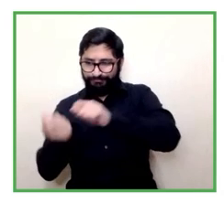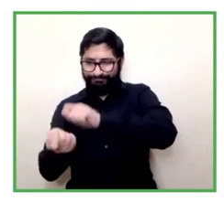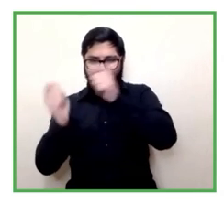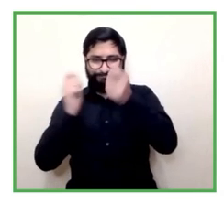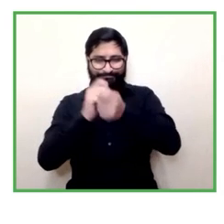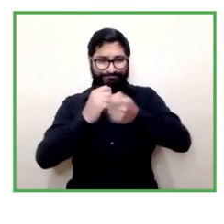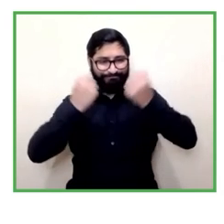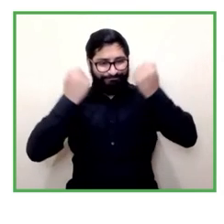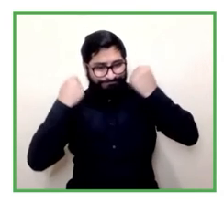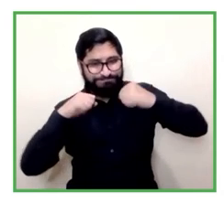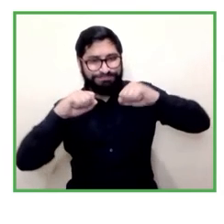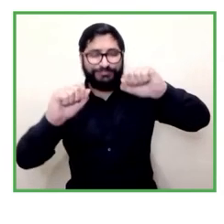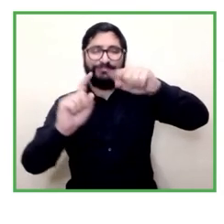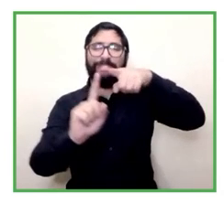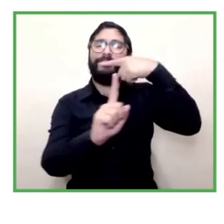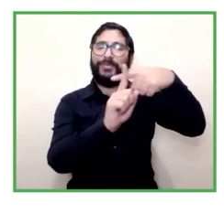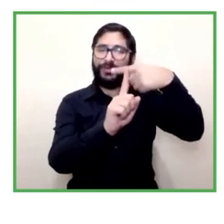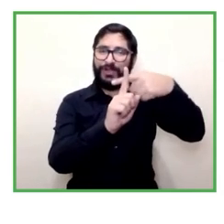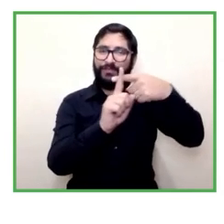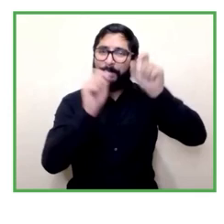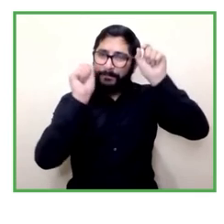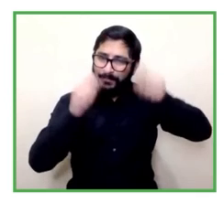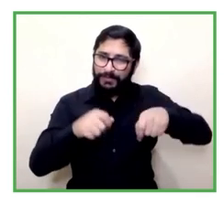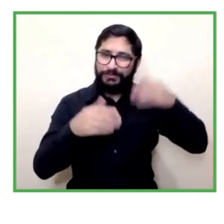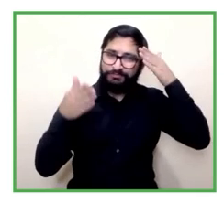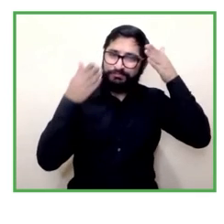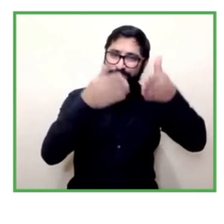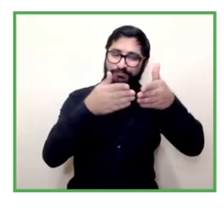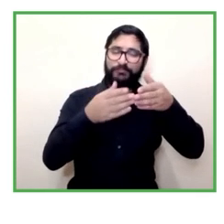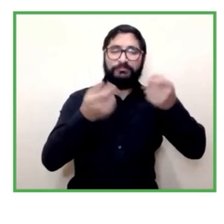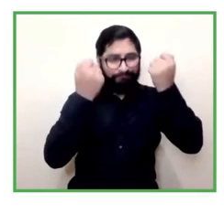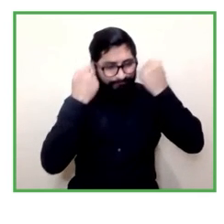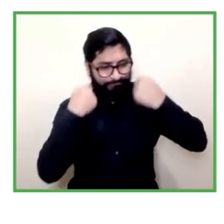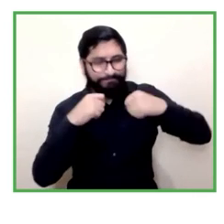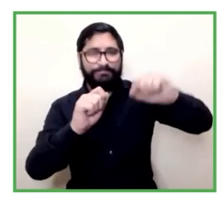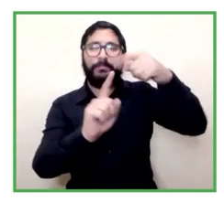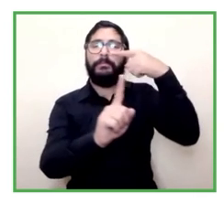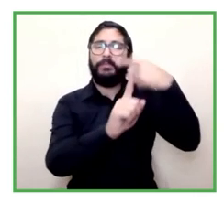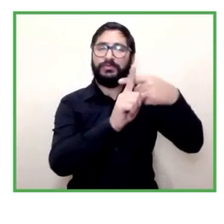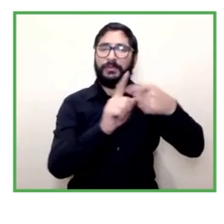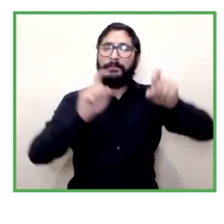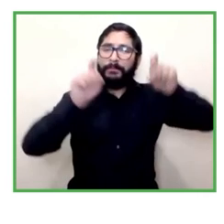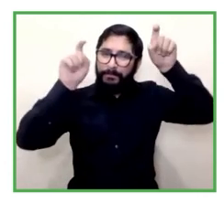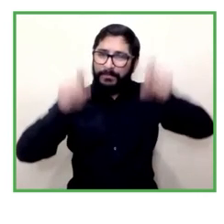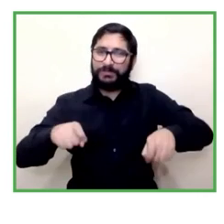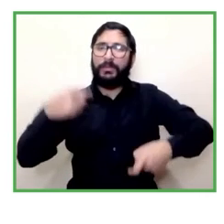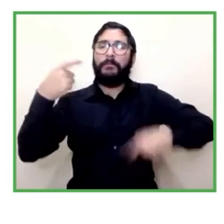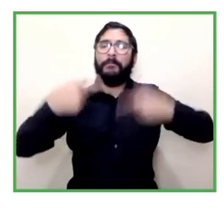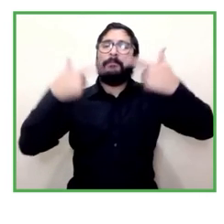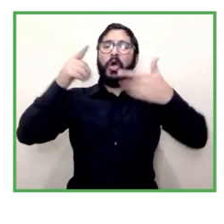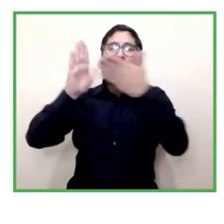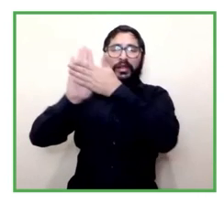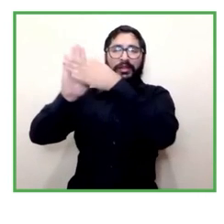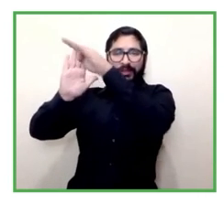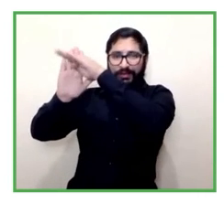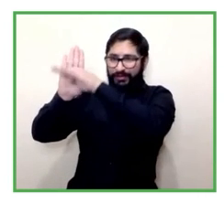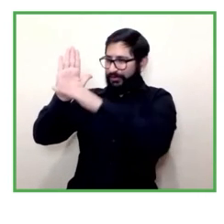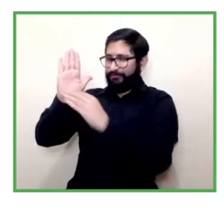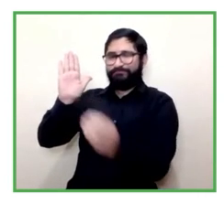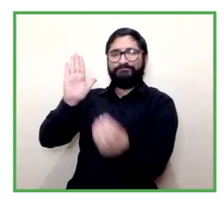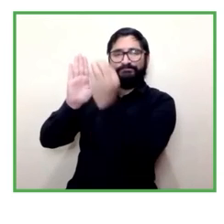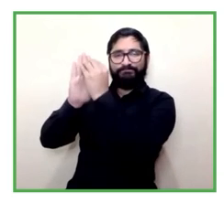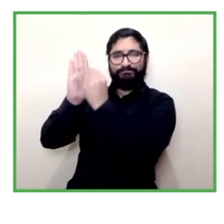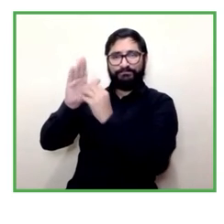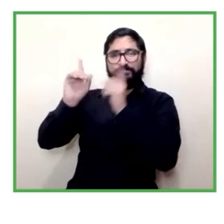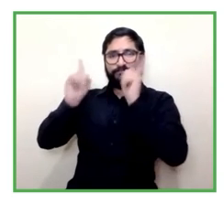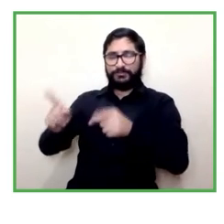yo creo que las buenas prácticas no pueden seguir siendo buenas prácticas tienen que ser políticas públicas entonces yo no sé cómo va a ser avanzar